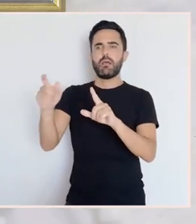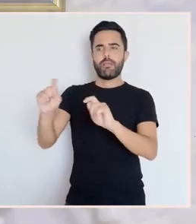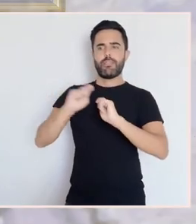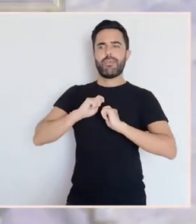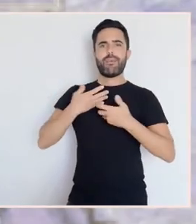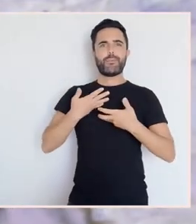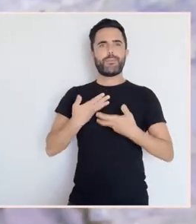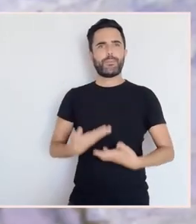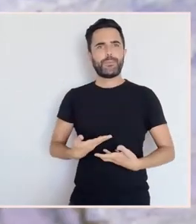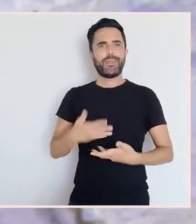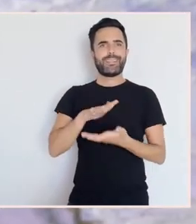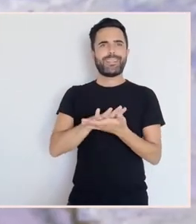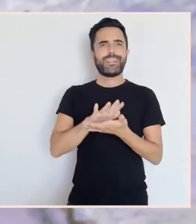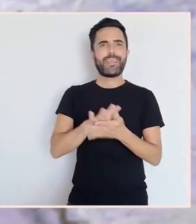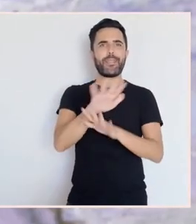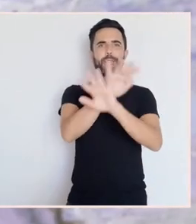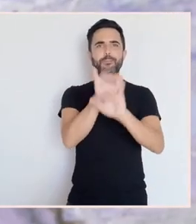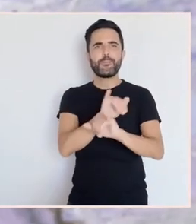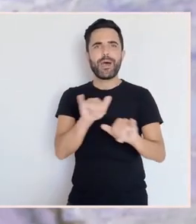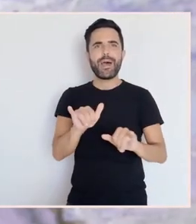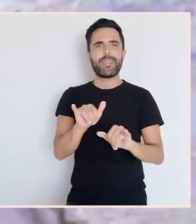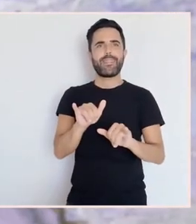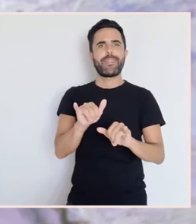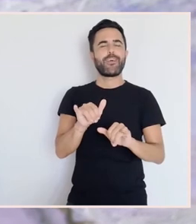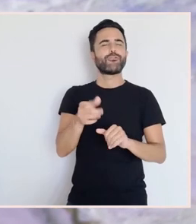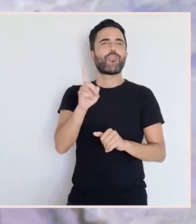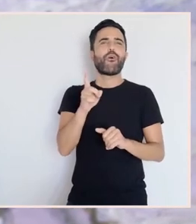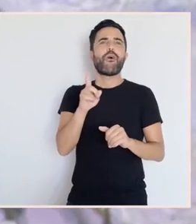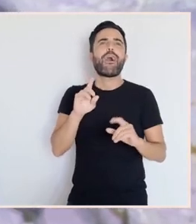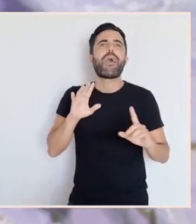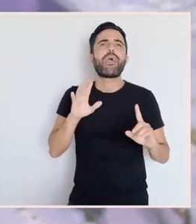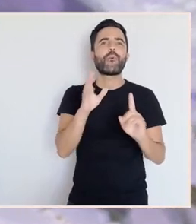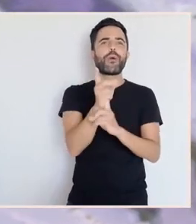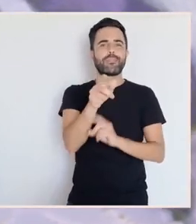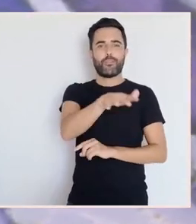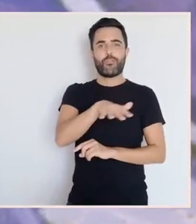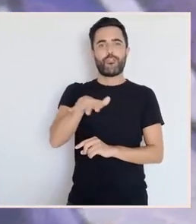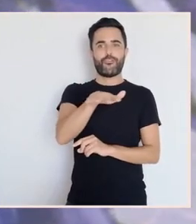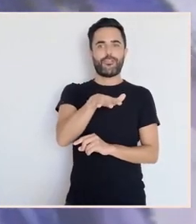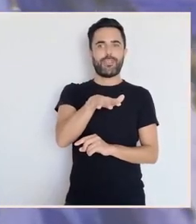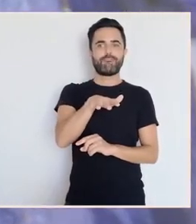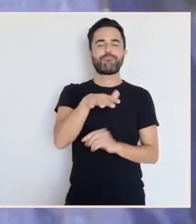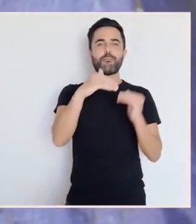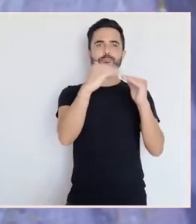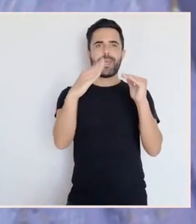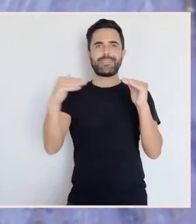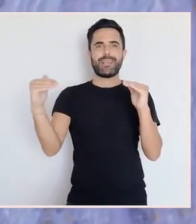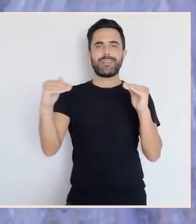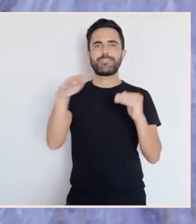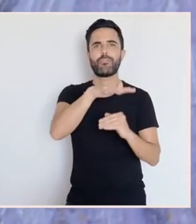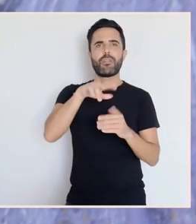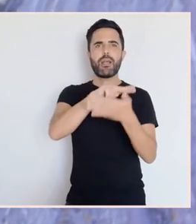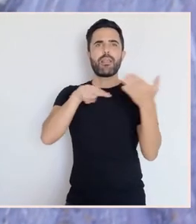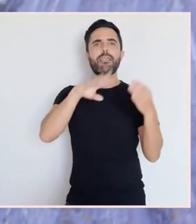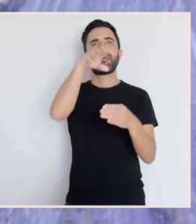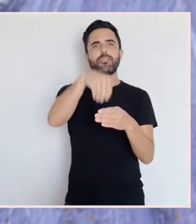tranquilidade, esa paz que únicamente podemos topar en moitas das nosas paisases do interior, non?